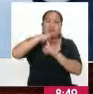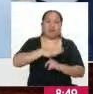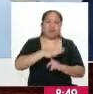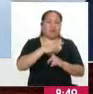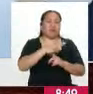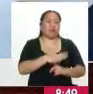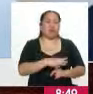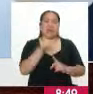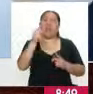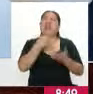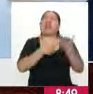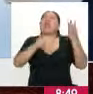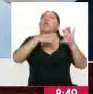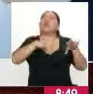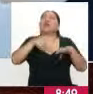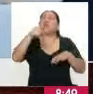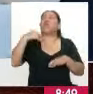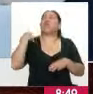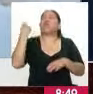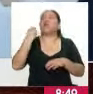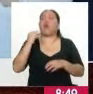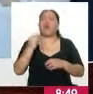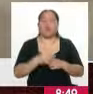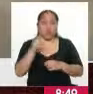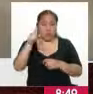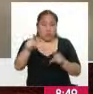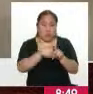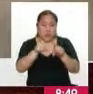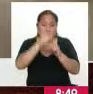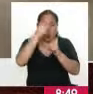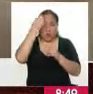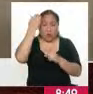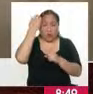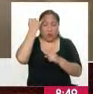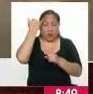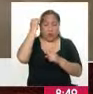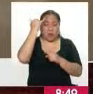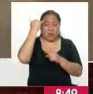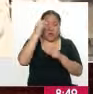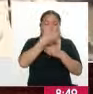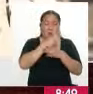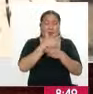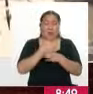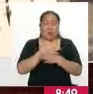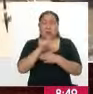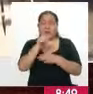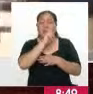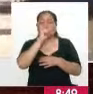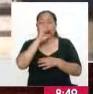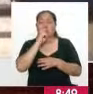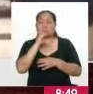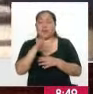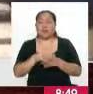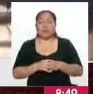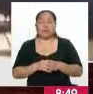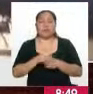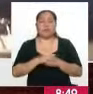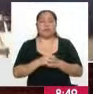hacer. Pero, ¿tú compartes también esos puntos de vista que algunos lo han comentado, lo han señalado en ese sentido?